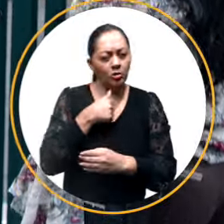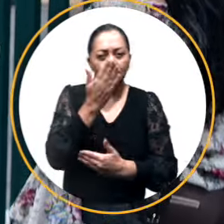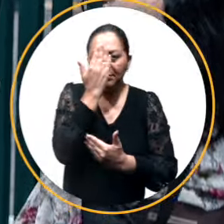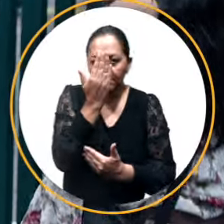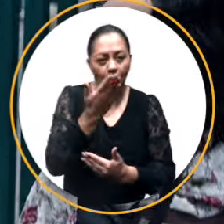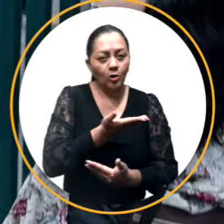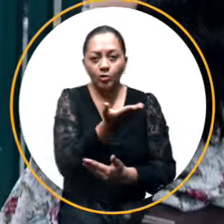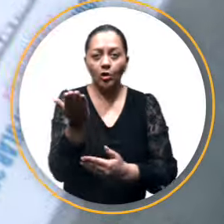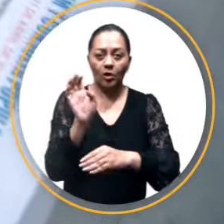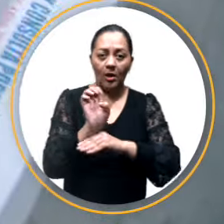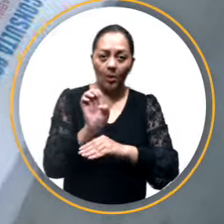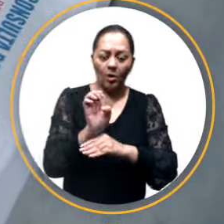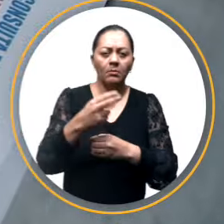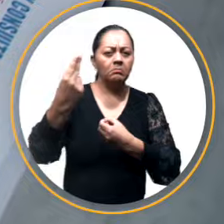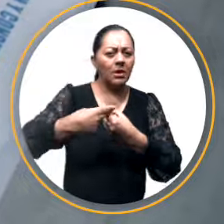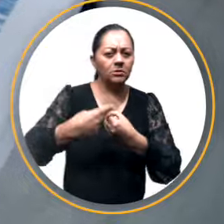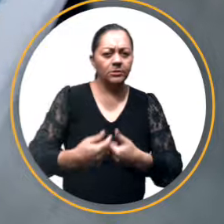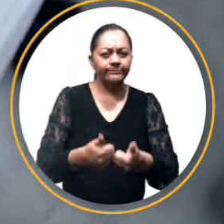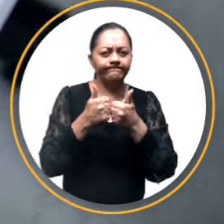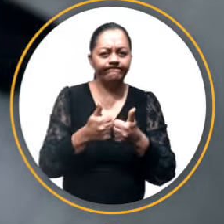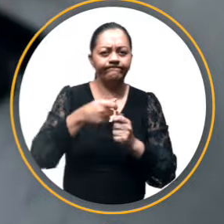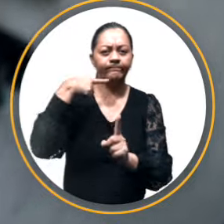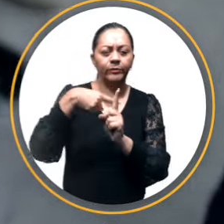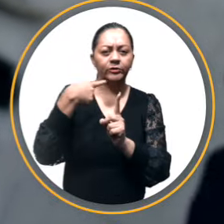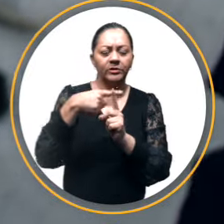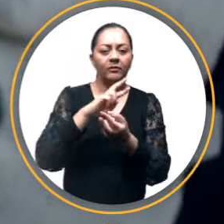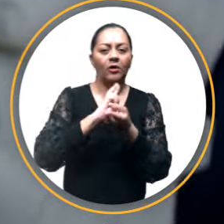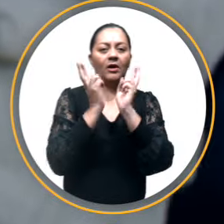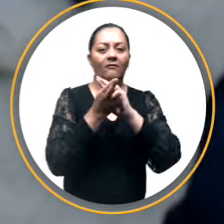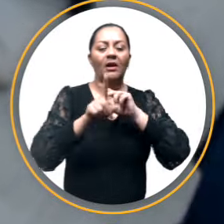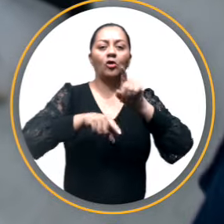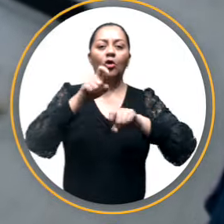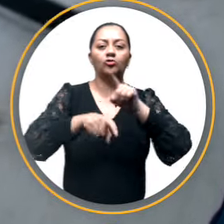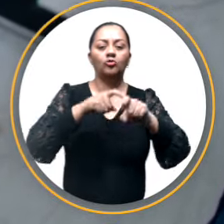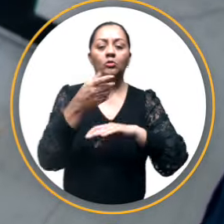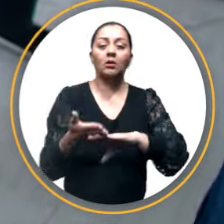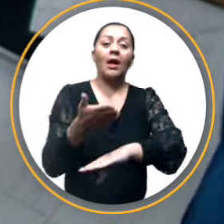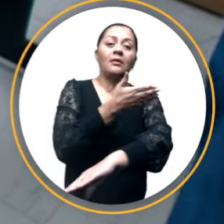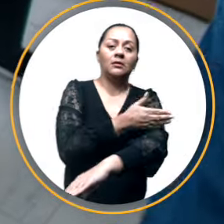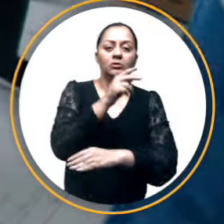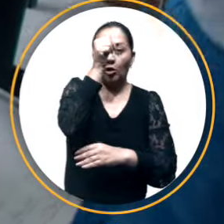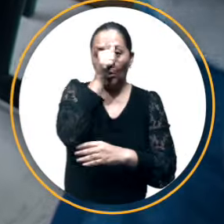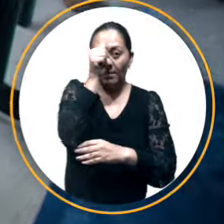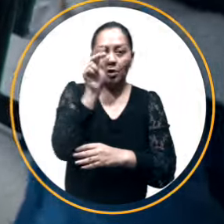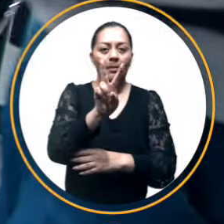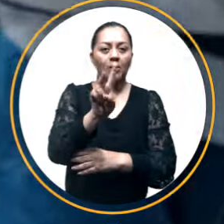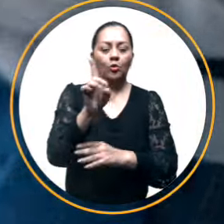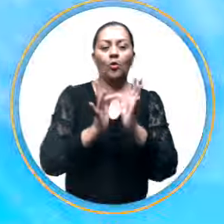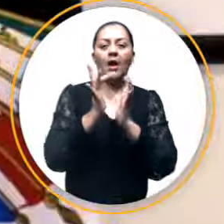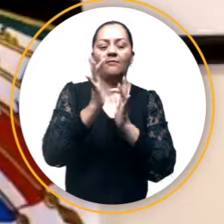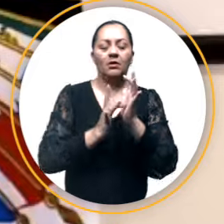a la ciudadanía por su participación en el referéndum y consulta popular del pasado domingo 21.